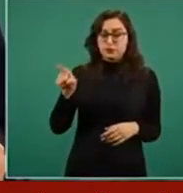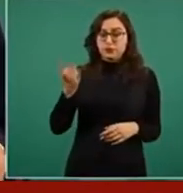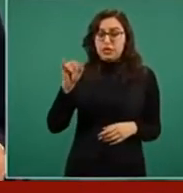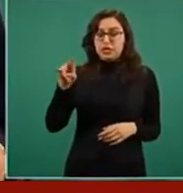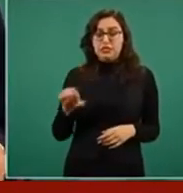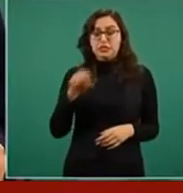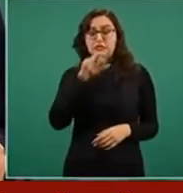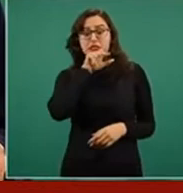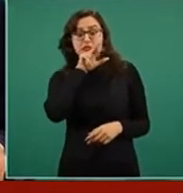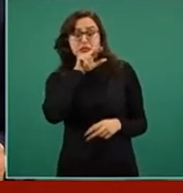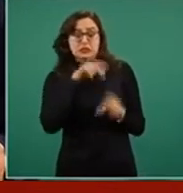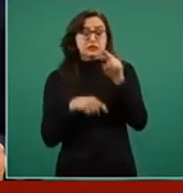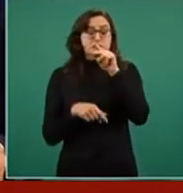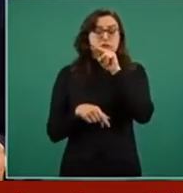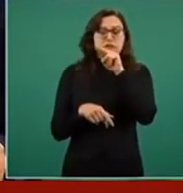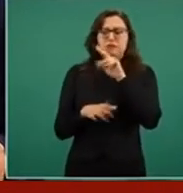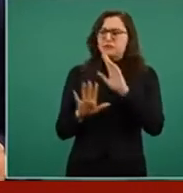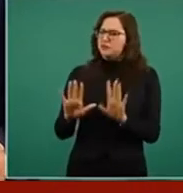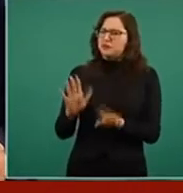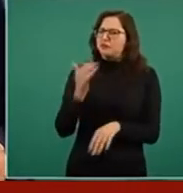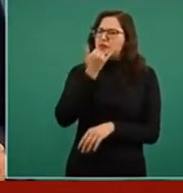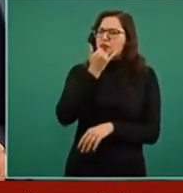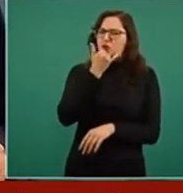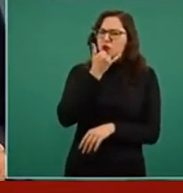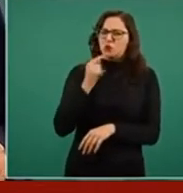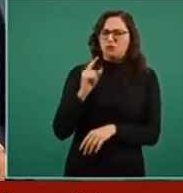INE, no somos iguales.